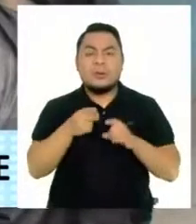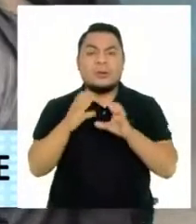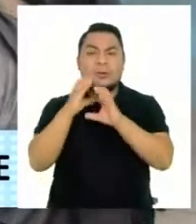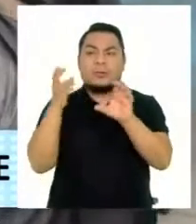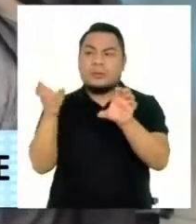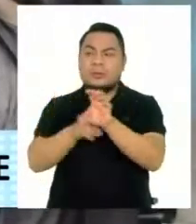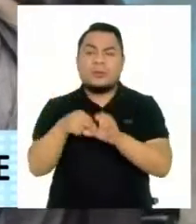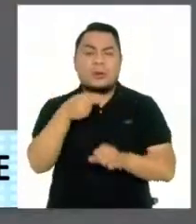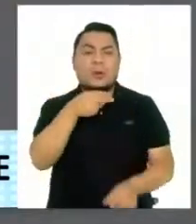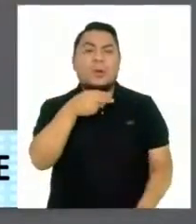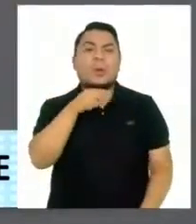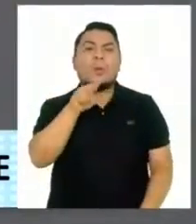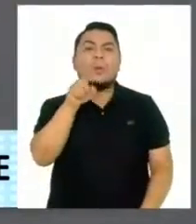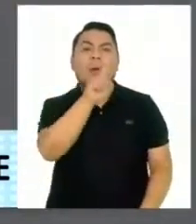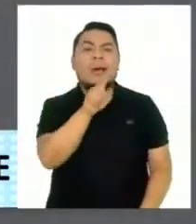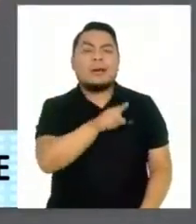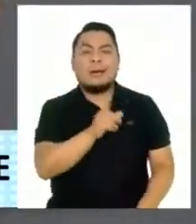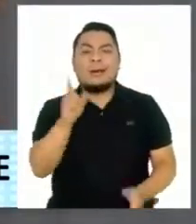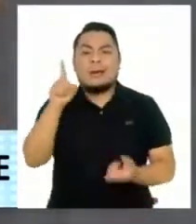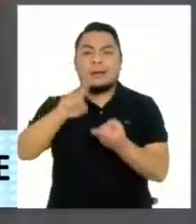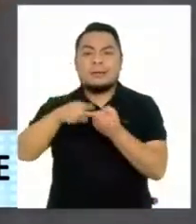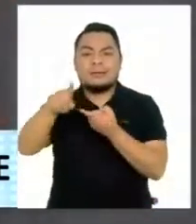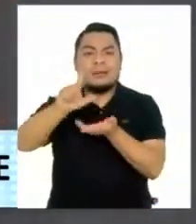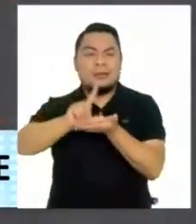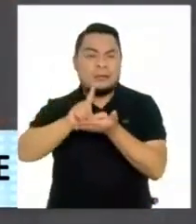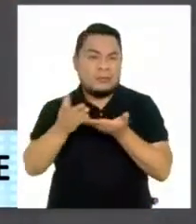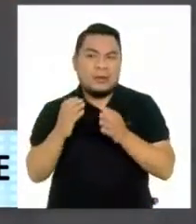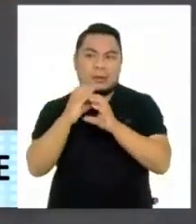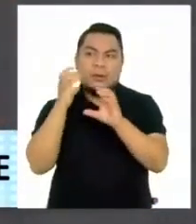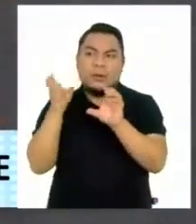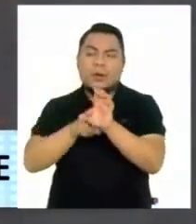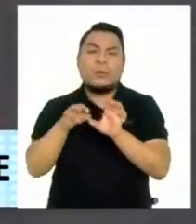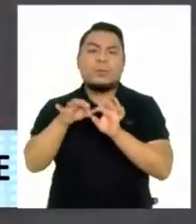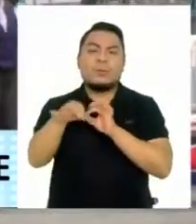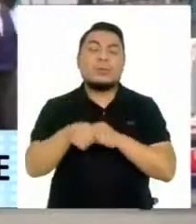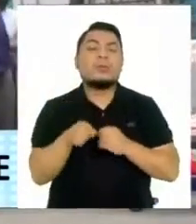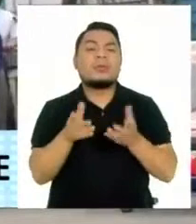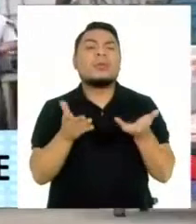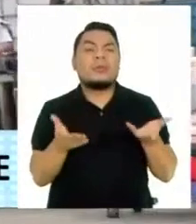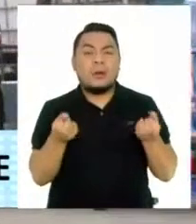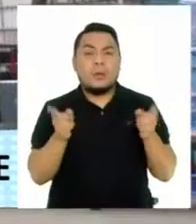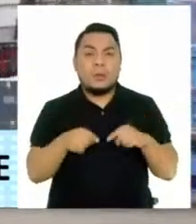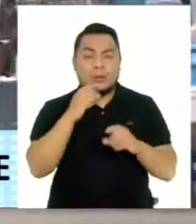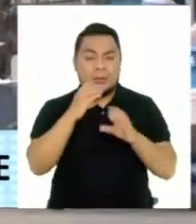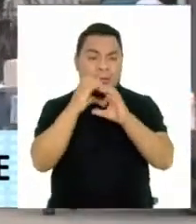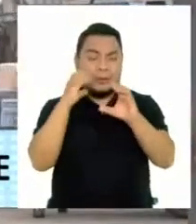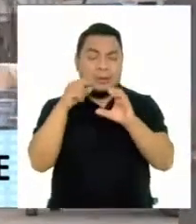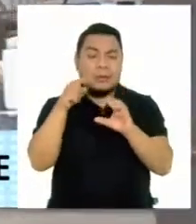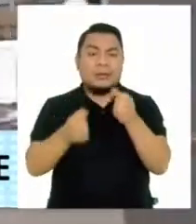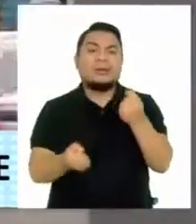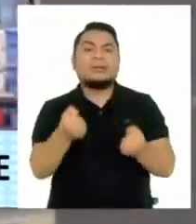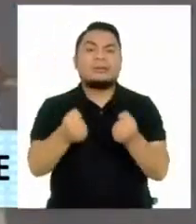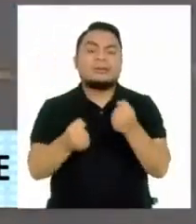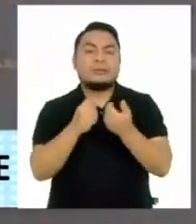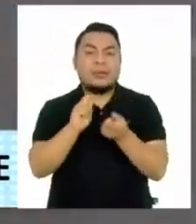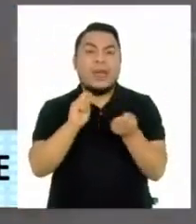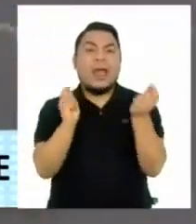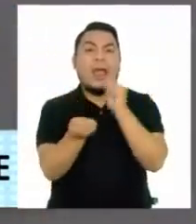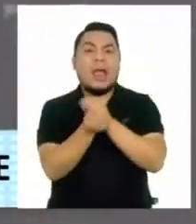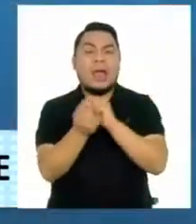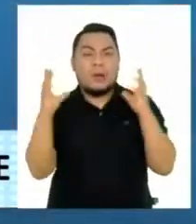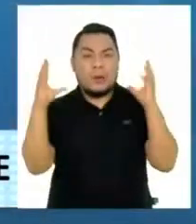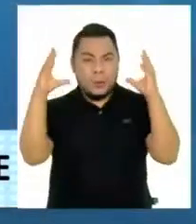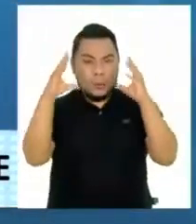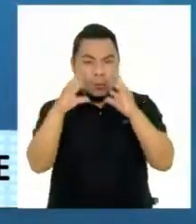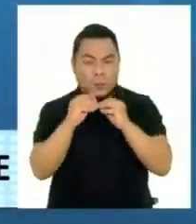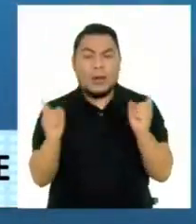se dirigía de Guaraz a Lima en este bus interprovincial. El hecho ocurrió durante el cambio de turno de los conductores, en horas de